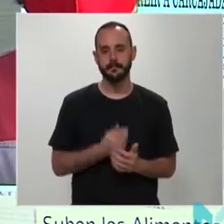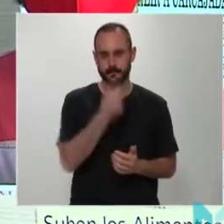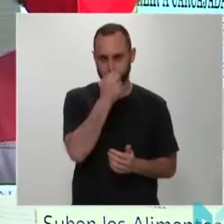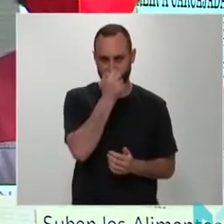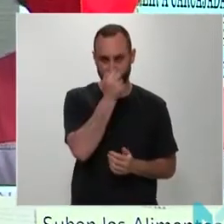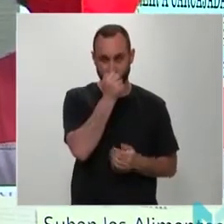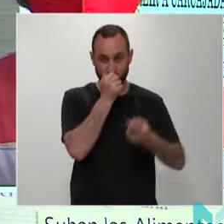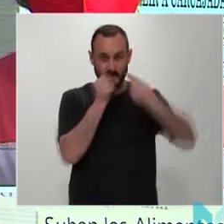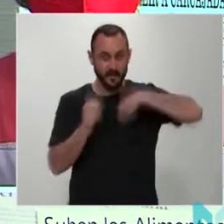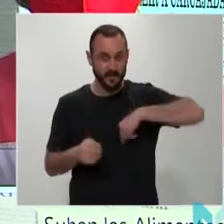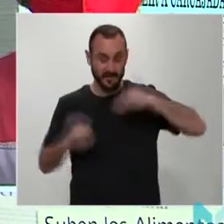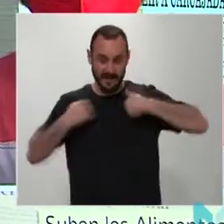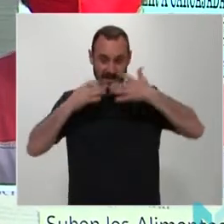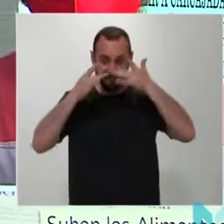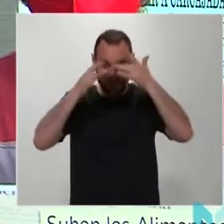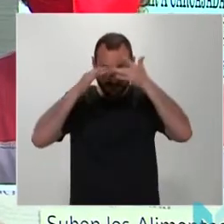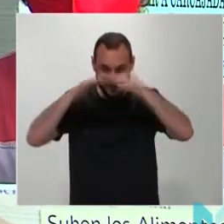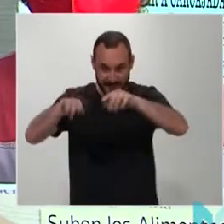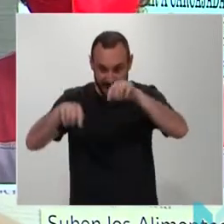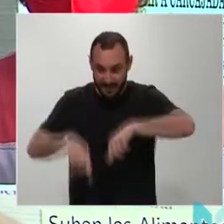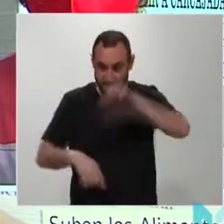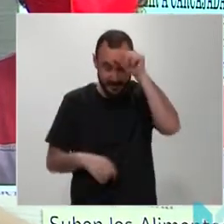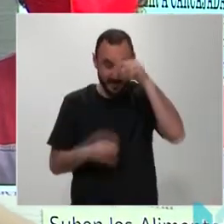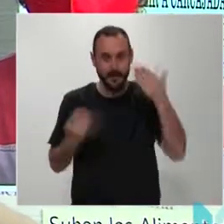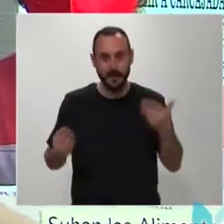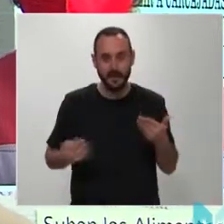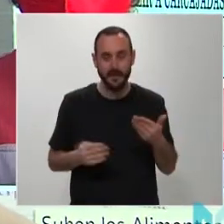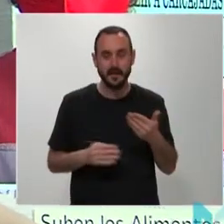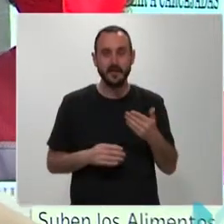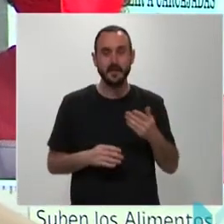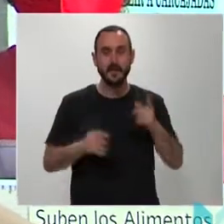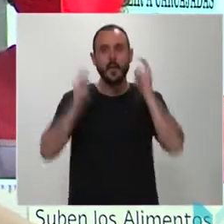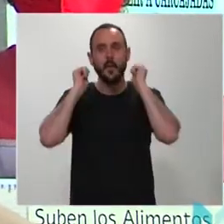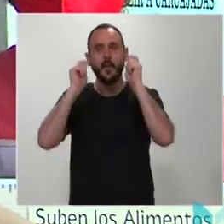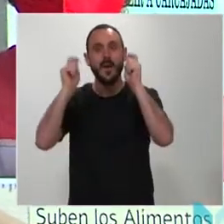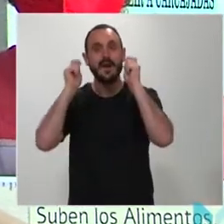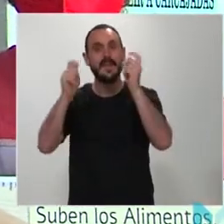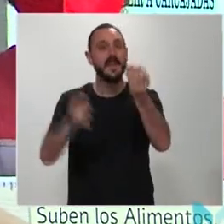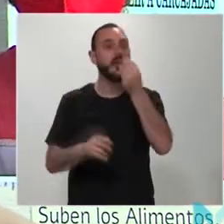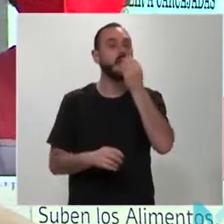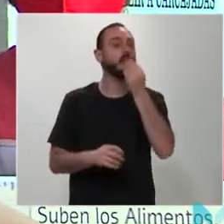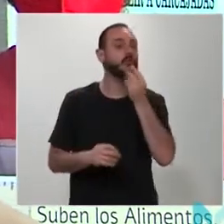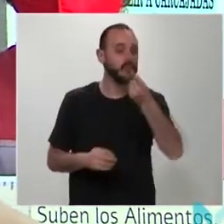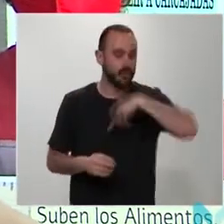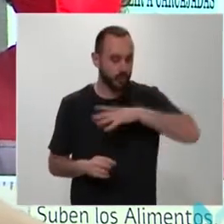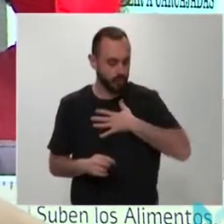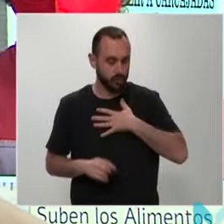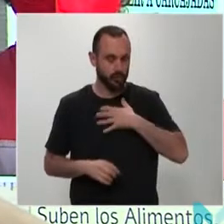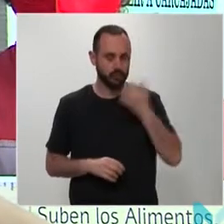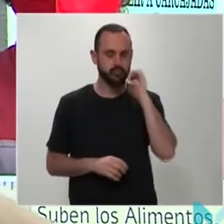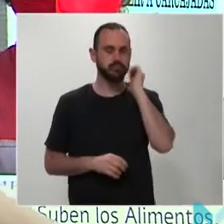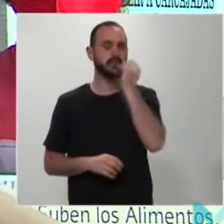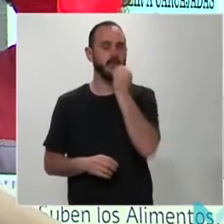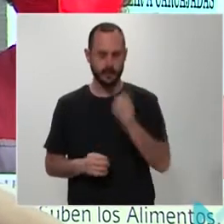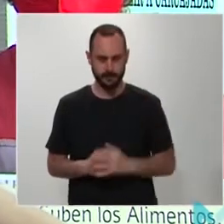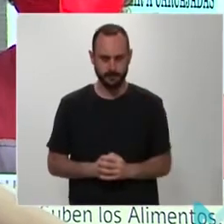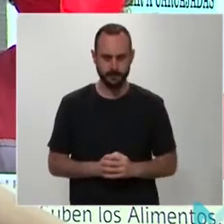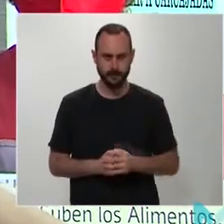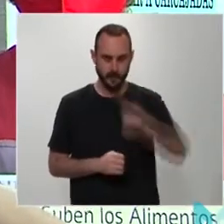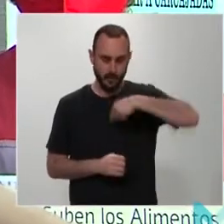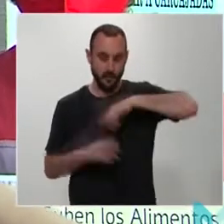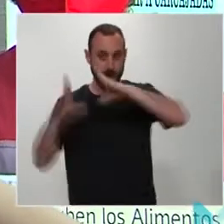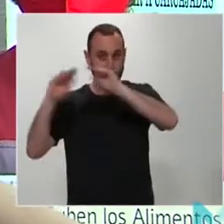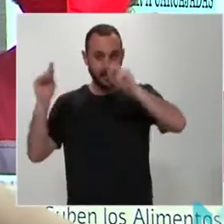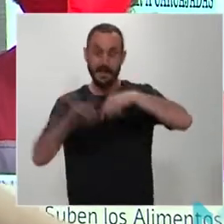Estamos dando a conocer en Melilla la iniciativa de huelga de consumo que estamos promoviendo desde nuestra organización, tanto en